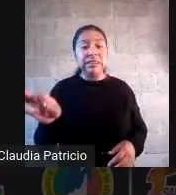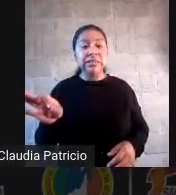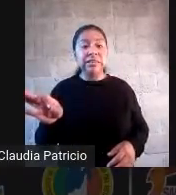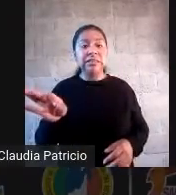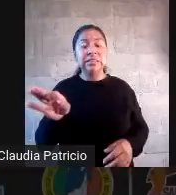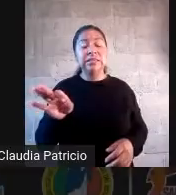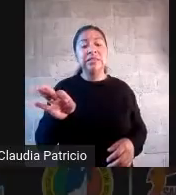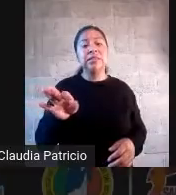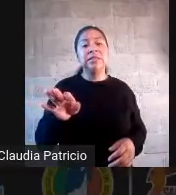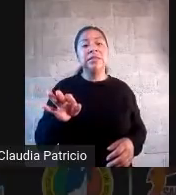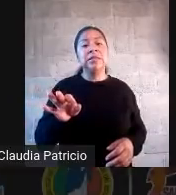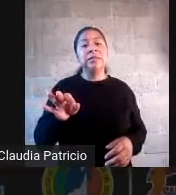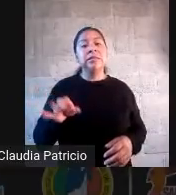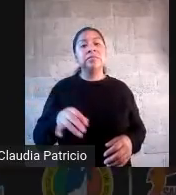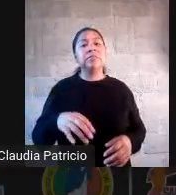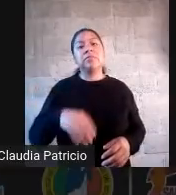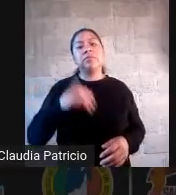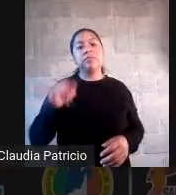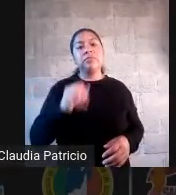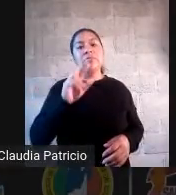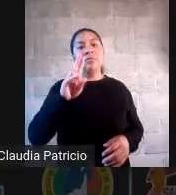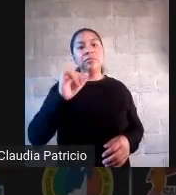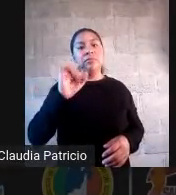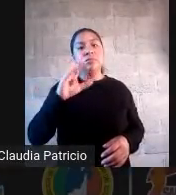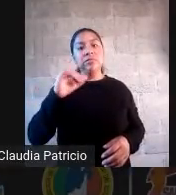¿cómo a partir de ese resultado